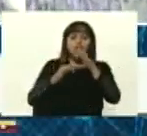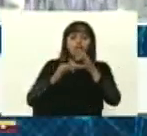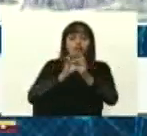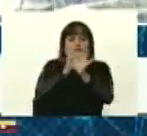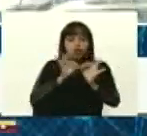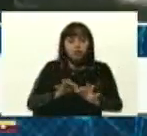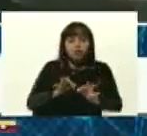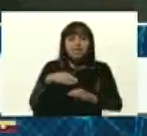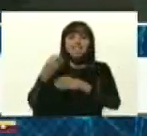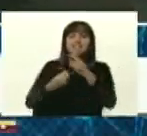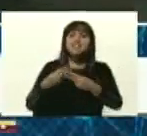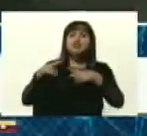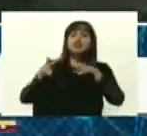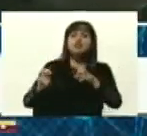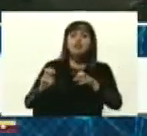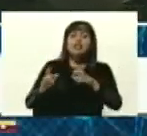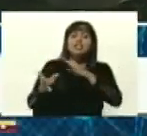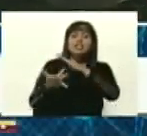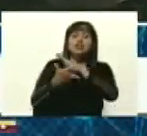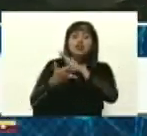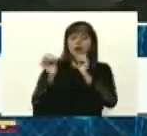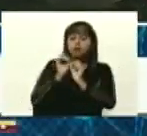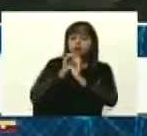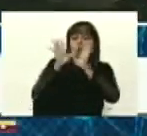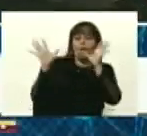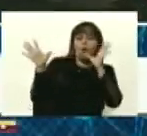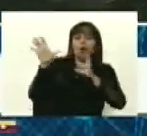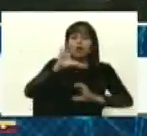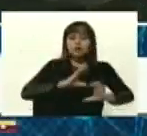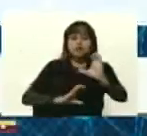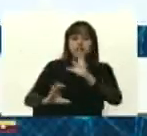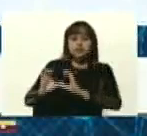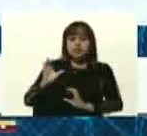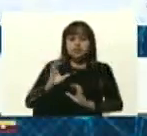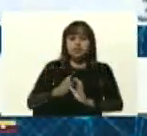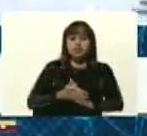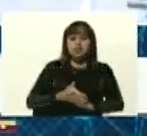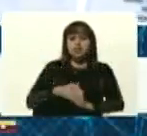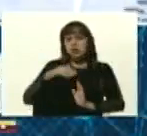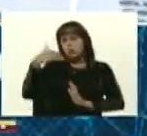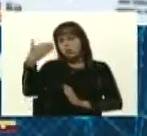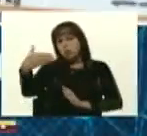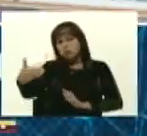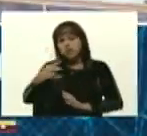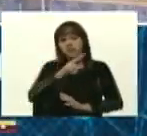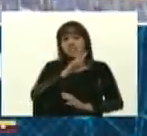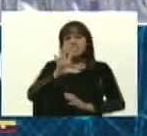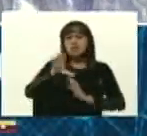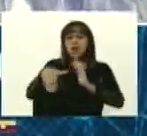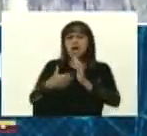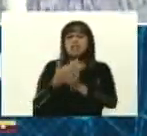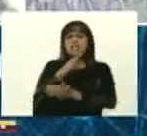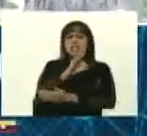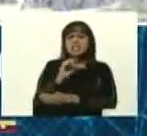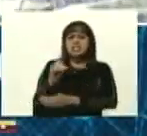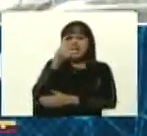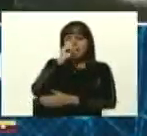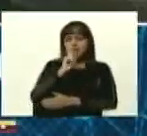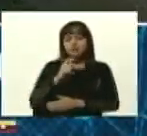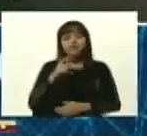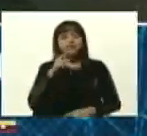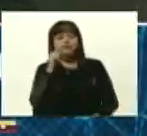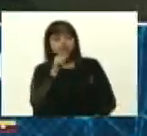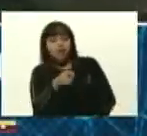las nanotecnologías que son el boom en la ciencia por los próximos 25 hasta 30 años. Es así. Fíjate la